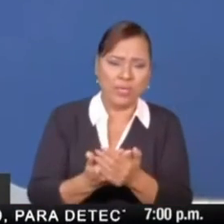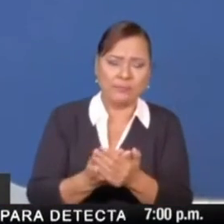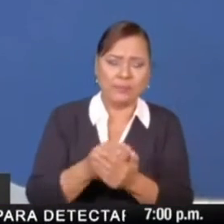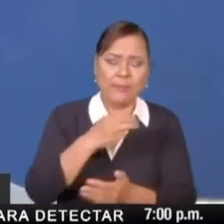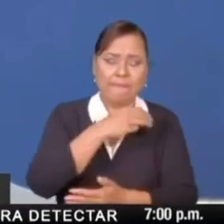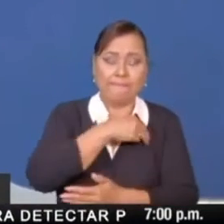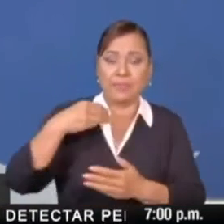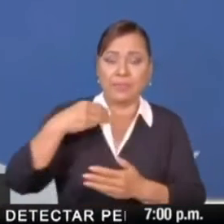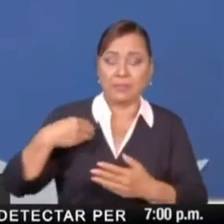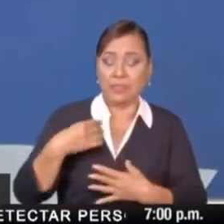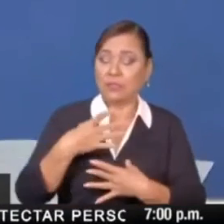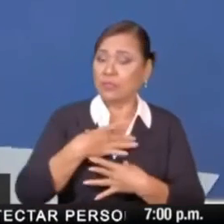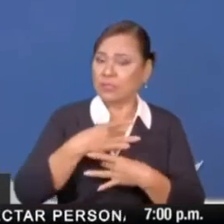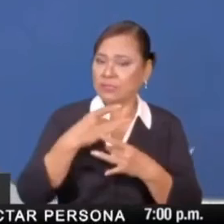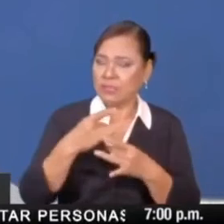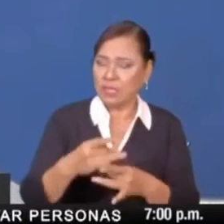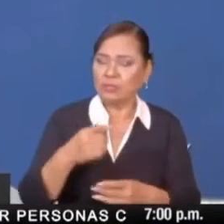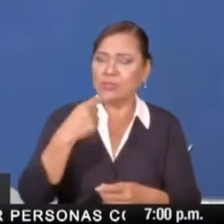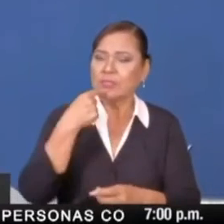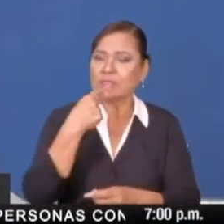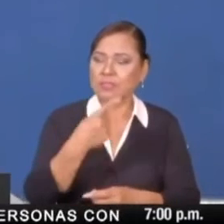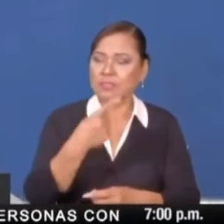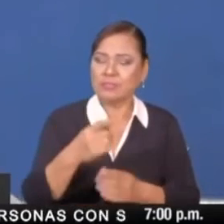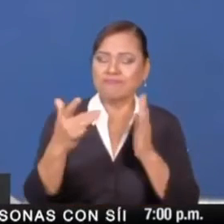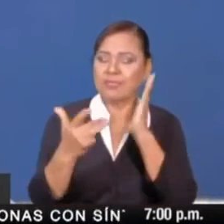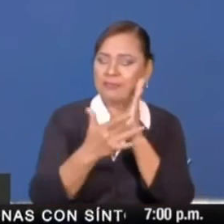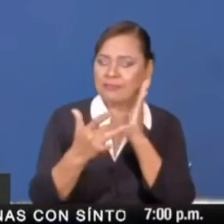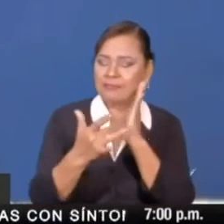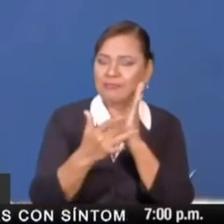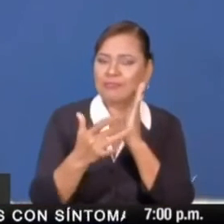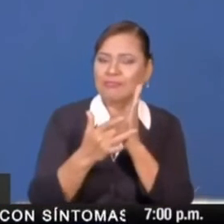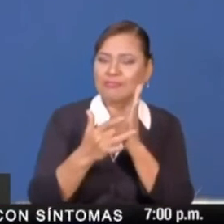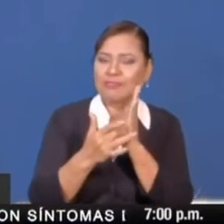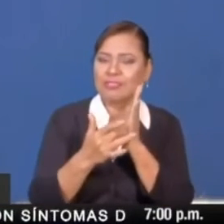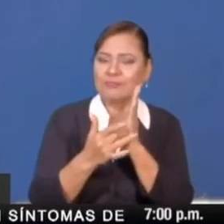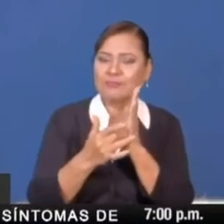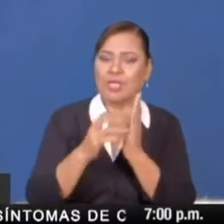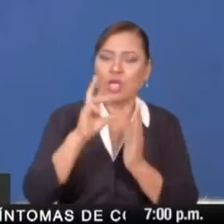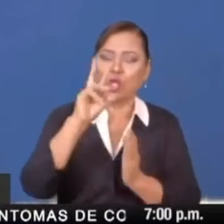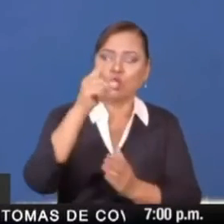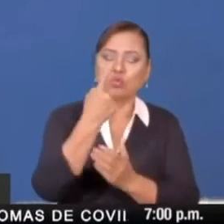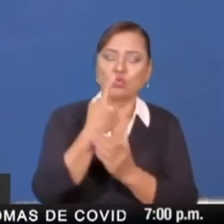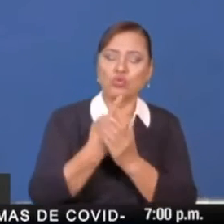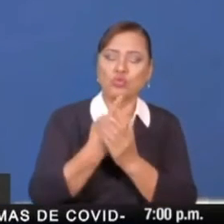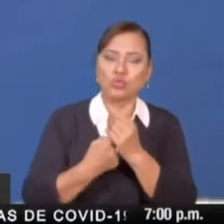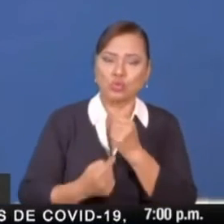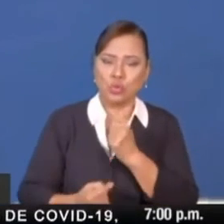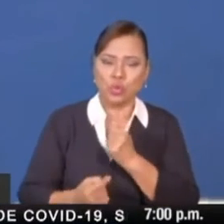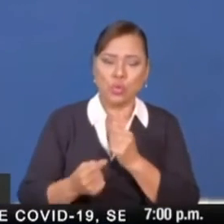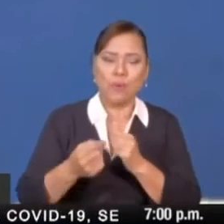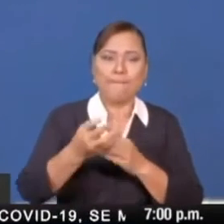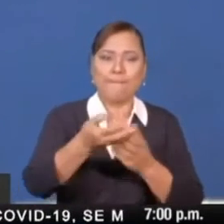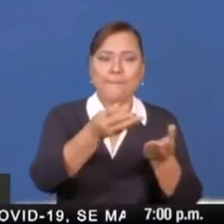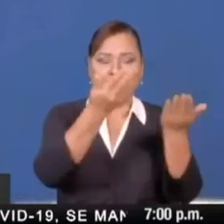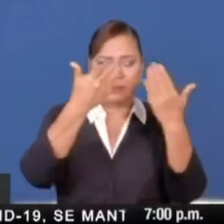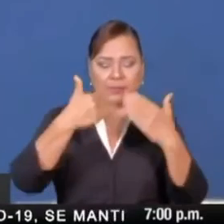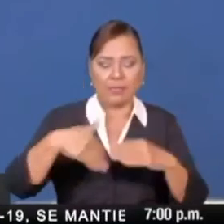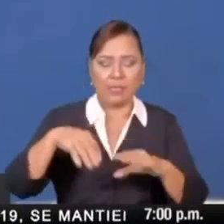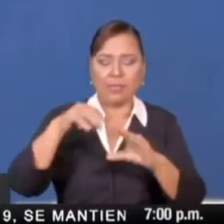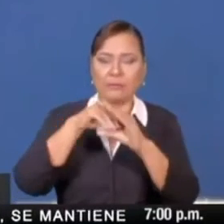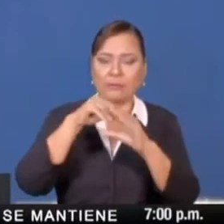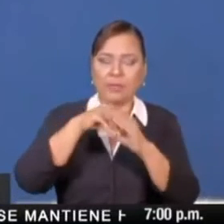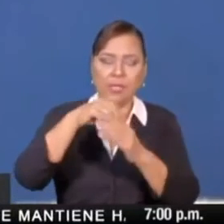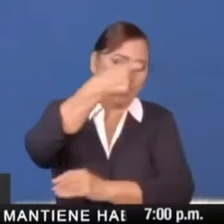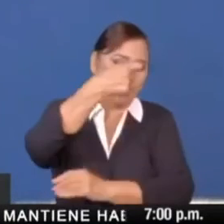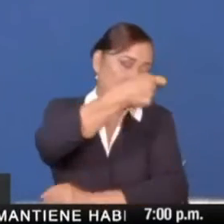Salud apuesta por la tecnología, no solo para la colocación, distribución y almacenamiento de las vacunas,